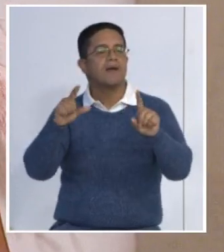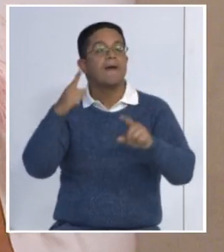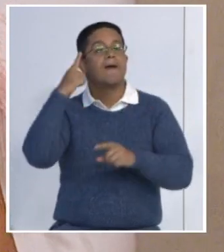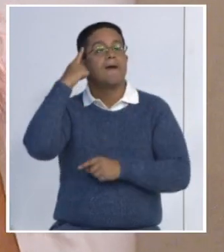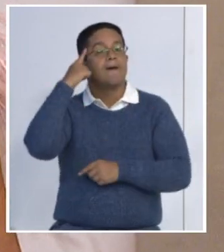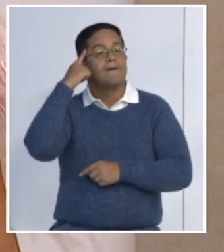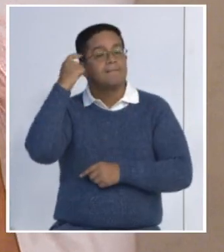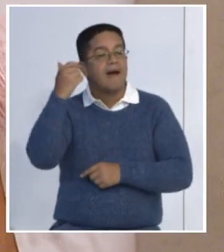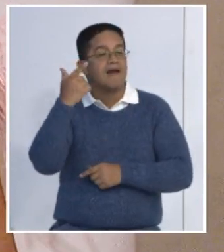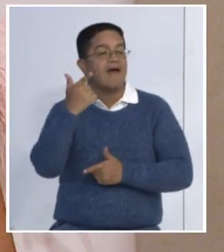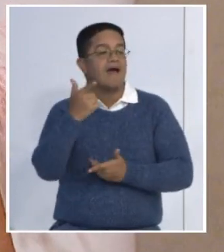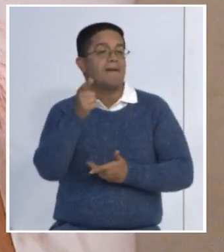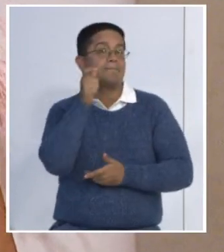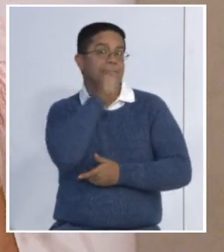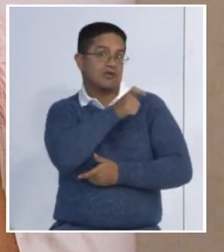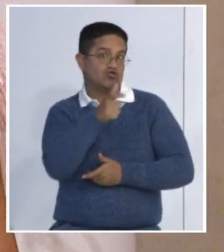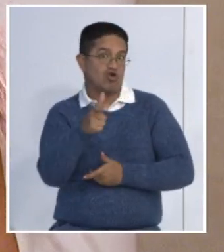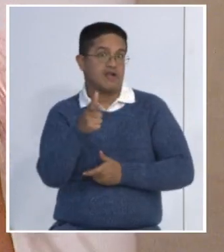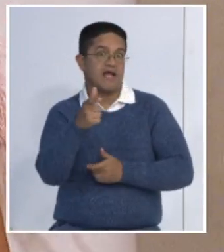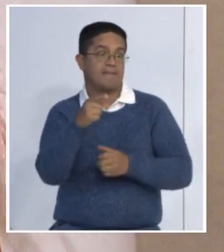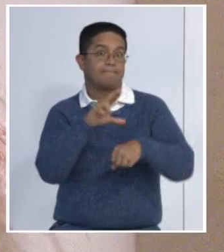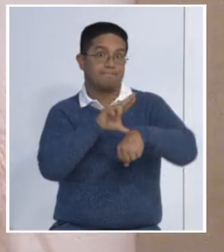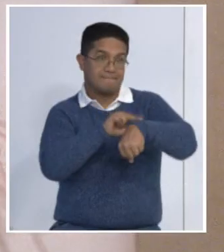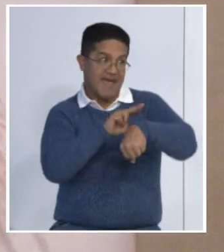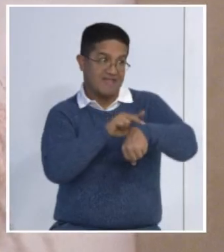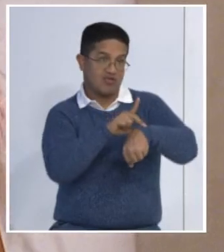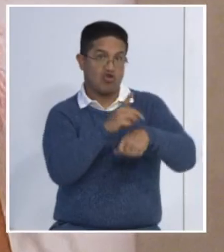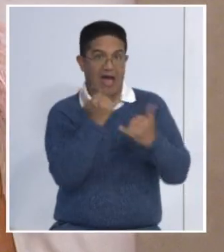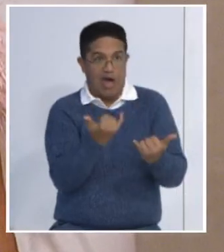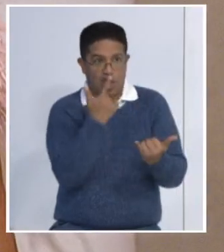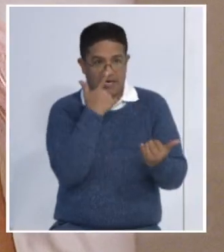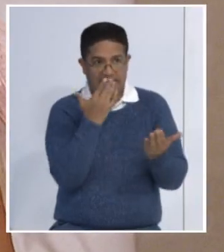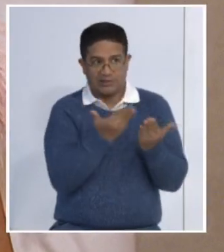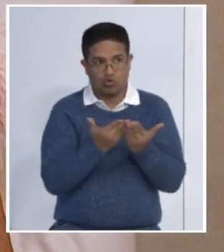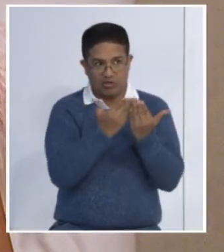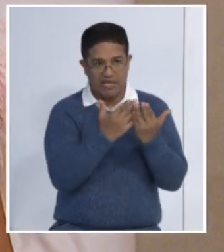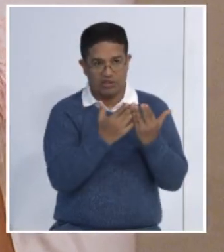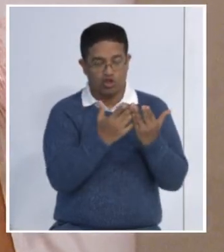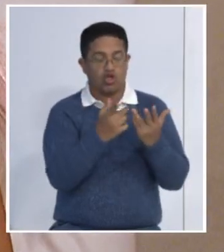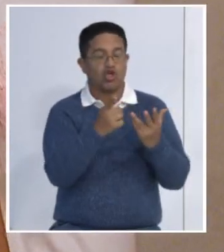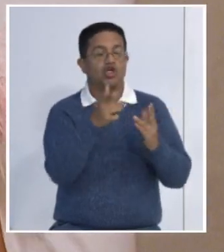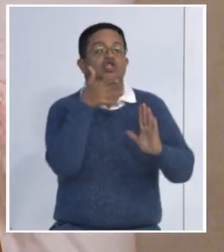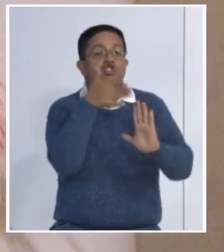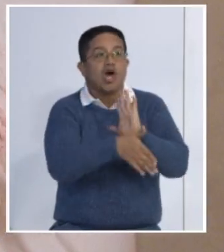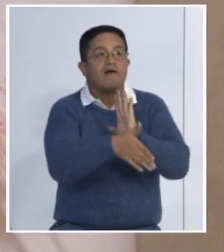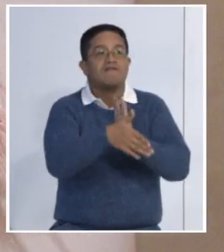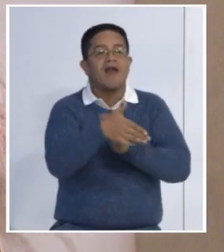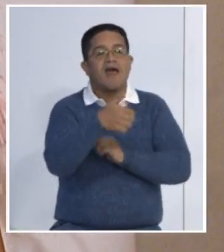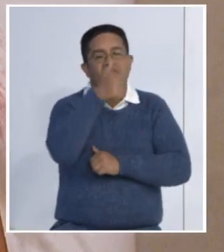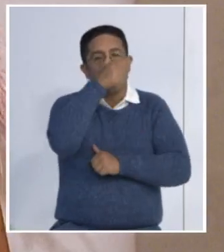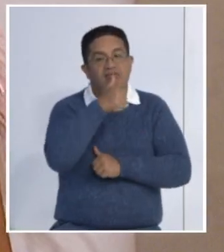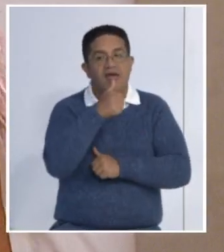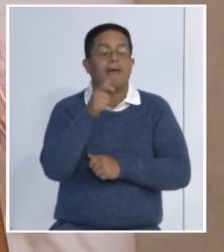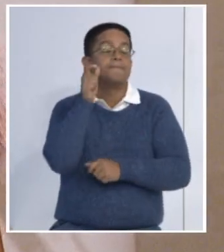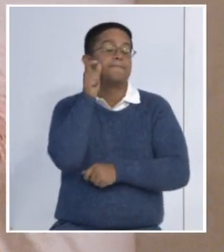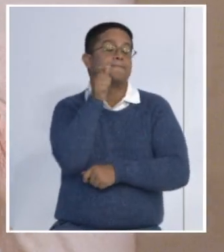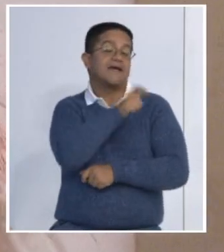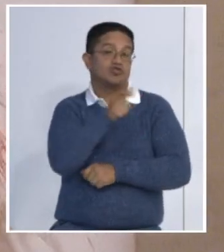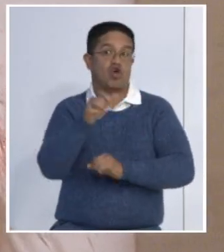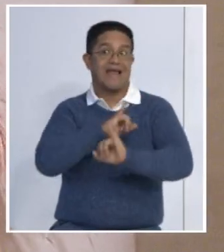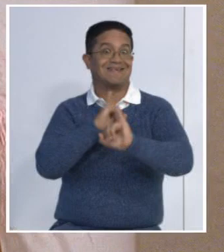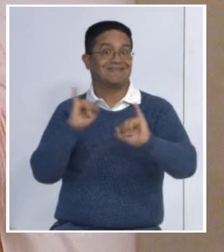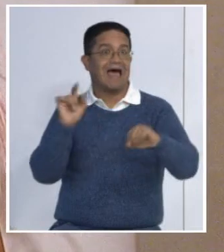los residentes y los otorrinolaringólogos jóvenes en formación, sino también para las personas que ya tenemos tiempo de graduado y nunca